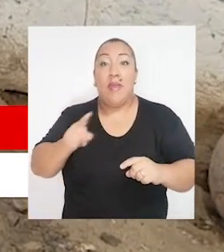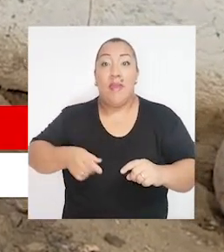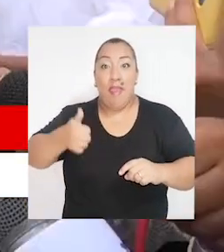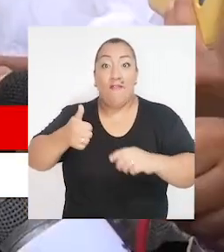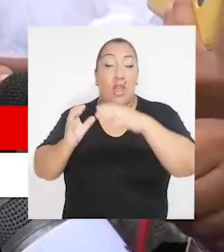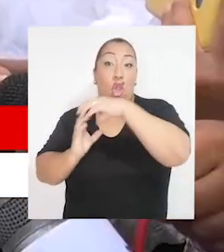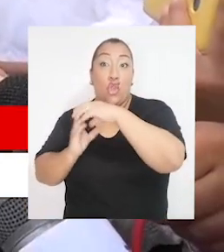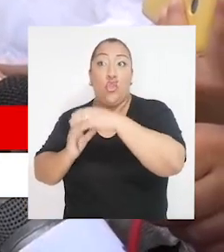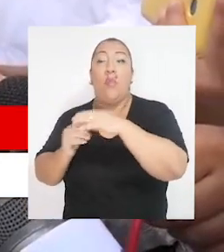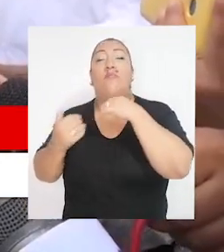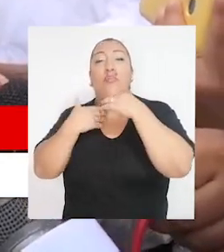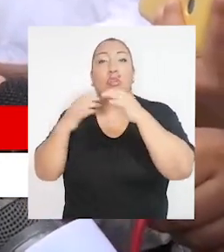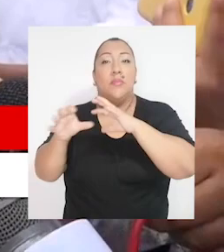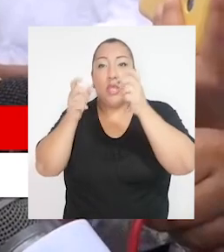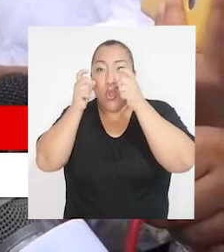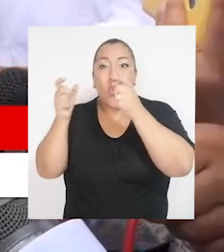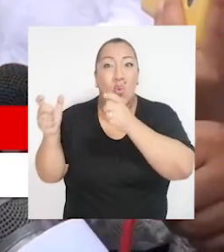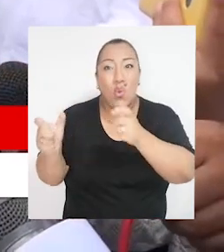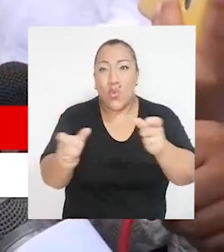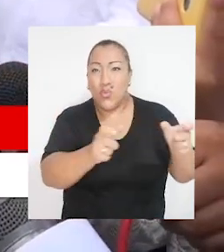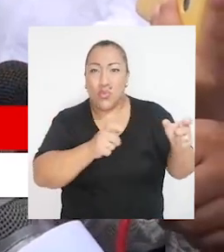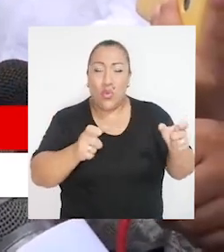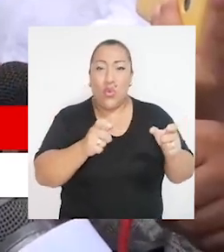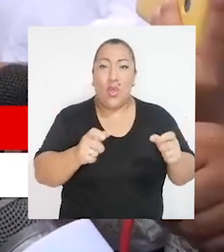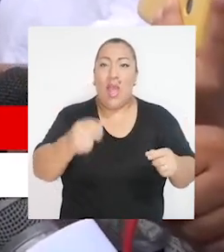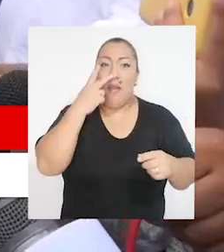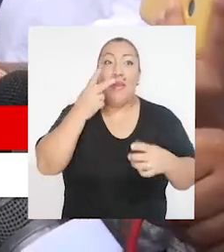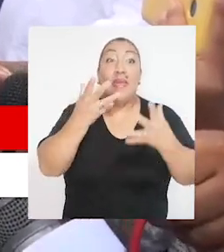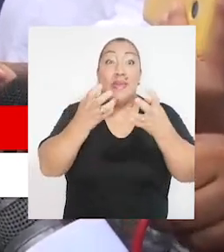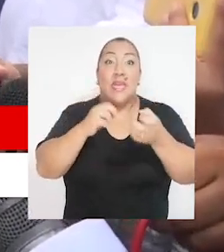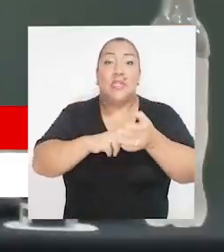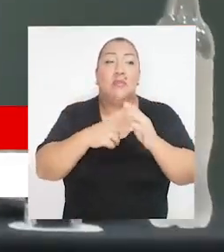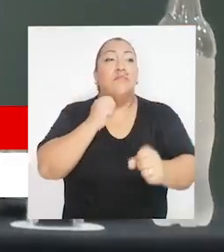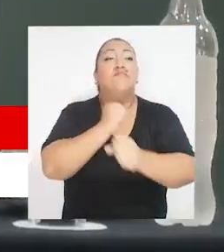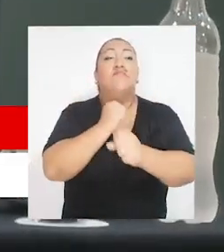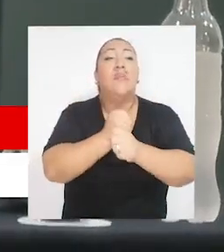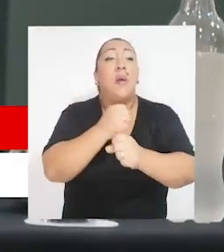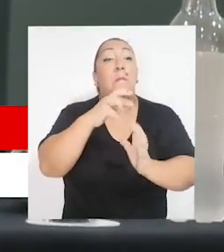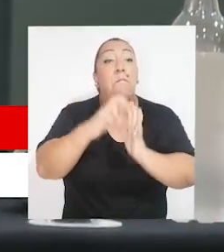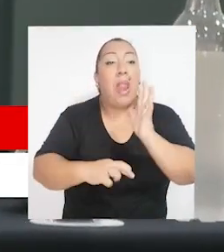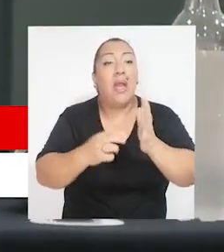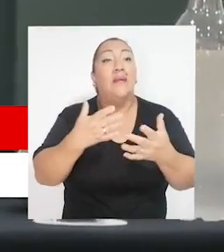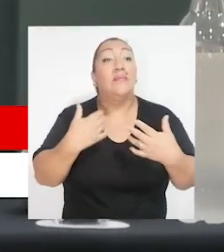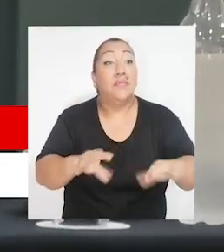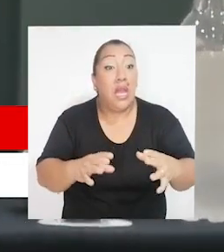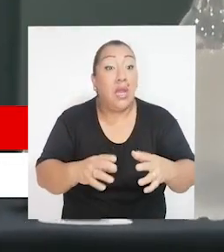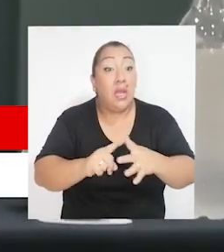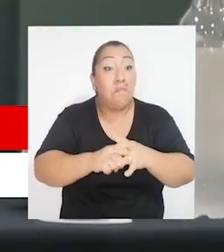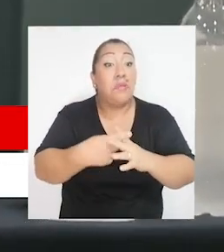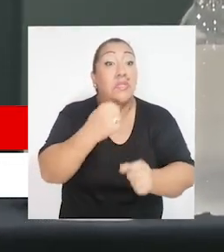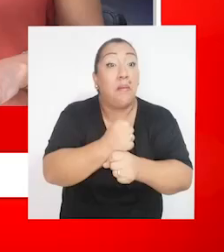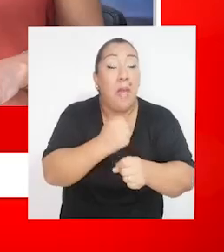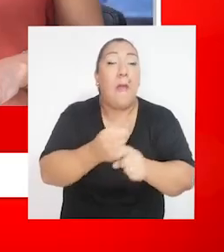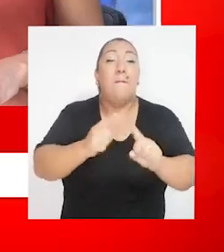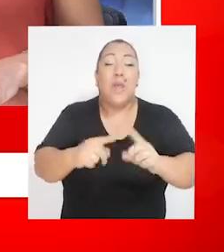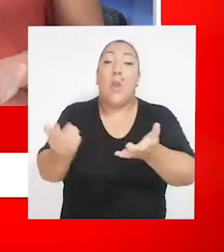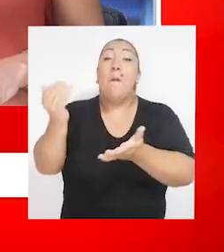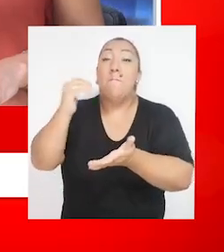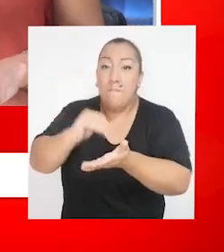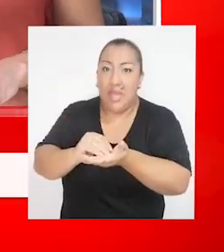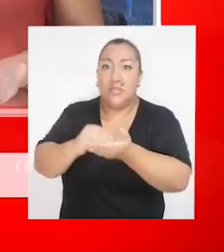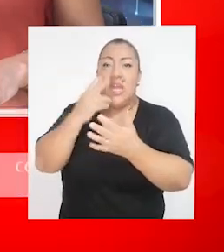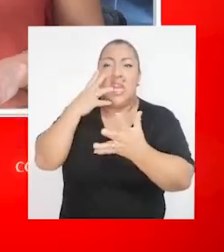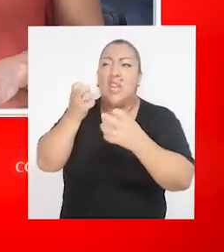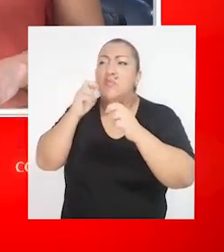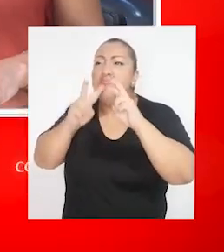República ha anunciado un medio operativo de control, primero para garantizar la activación de planes de prevención de riesgos y desastres, pero también